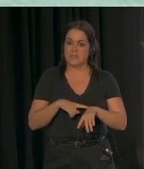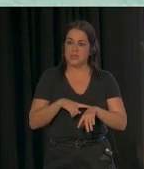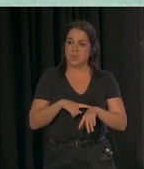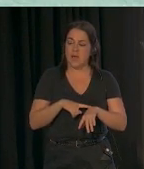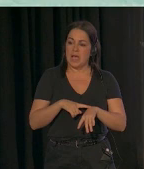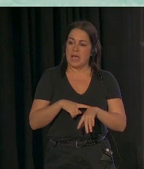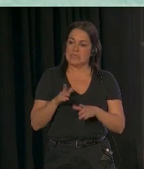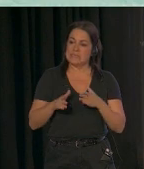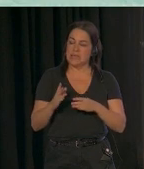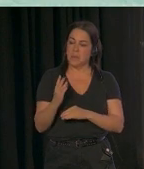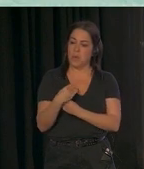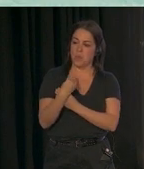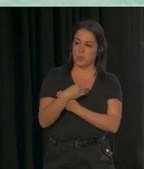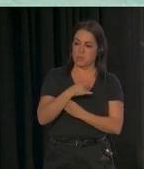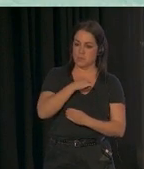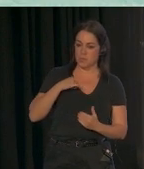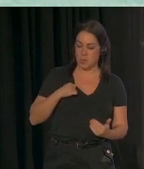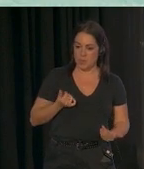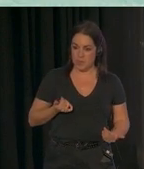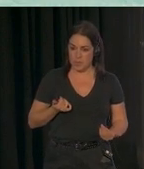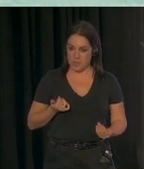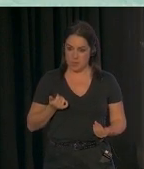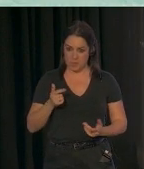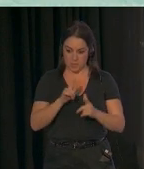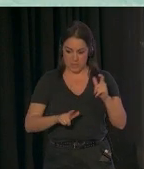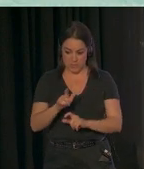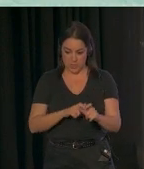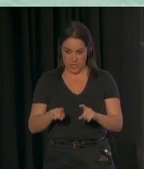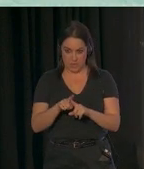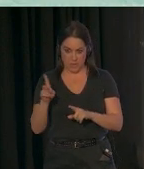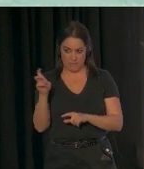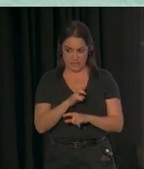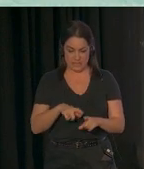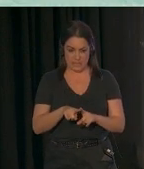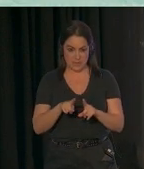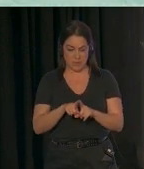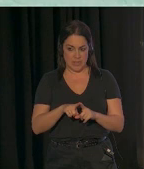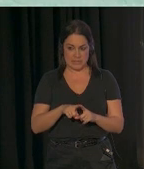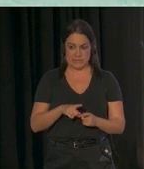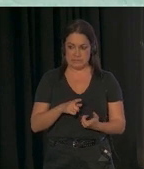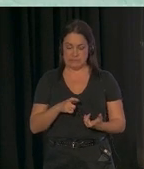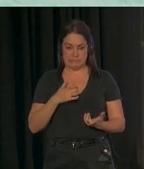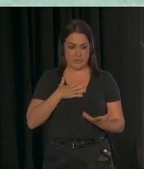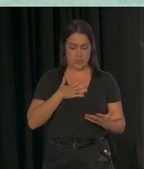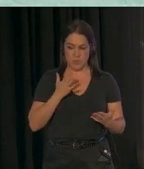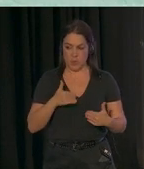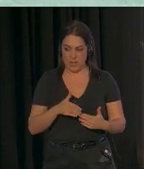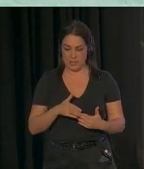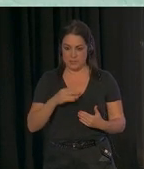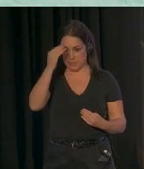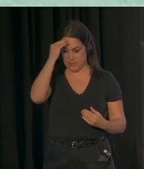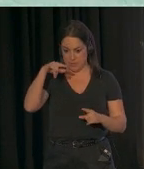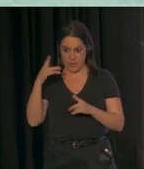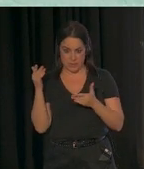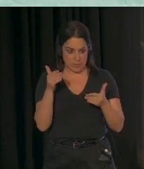a sí mismos, para ocuparse de sí mismos. Cuando la gente viene ahí, al principio se sienten incómodos con eso, ¿no? Piensan que tienen que tener el foco